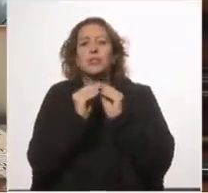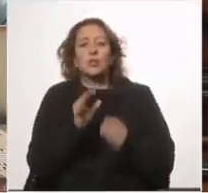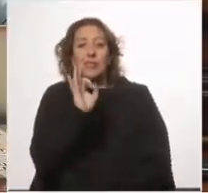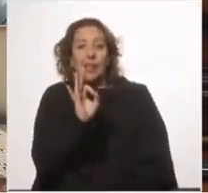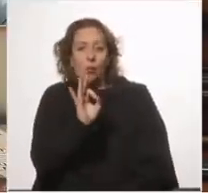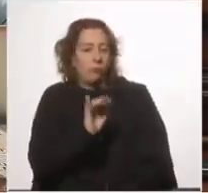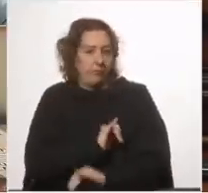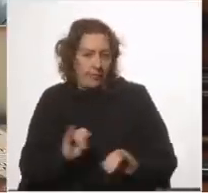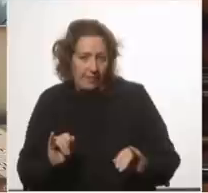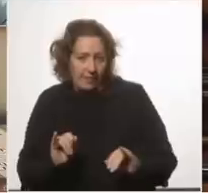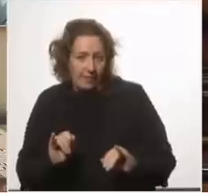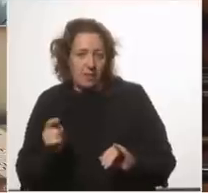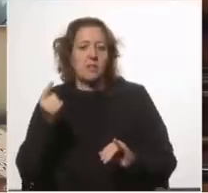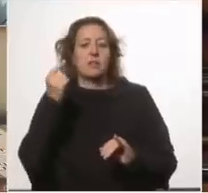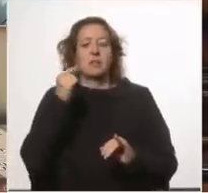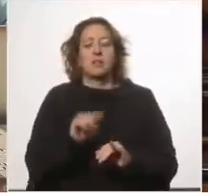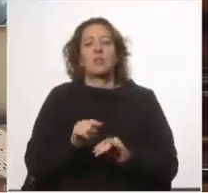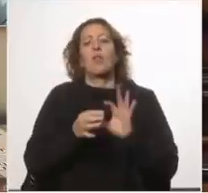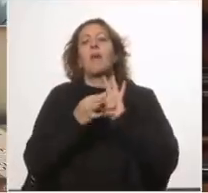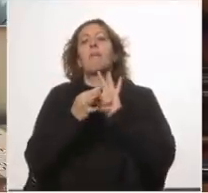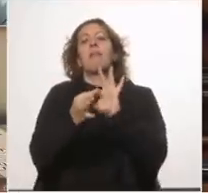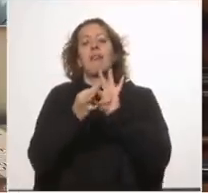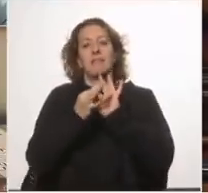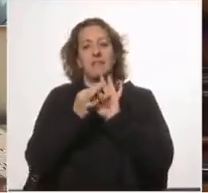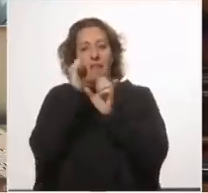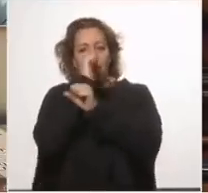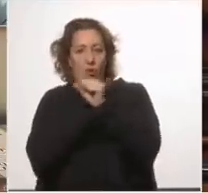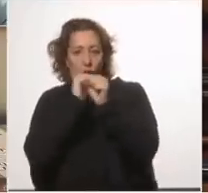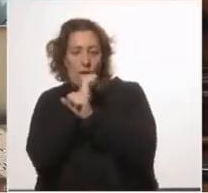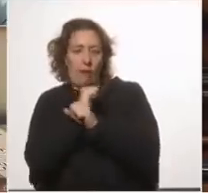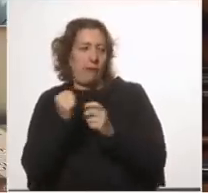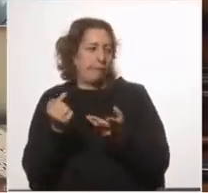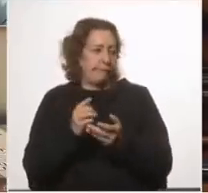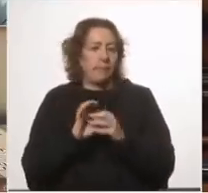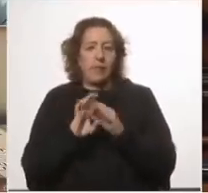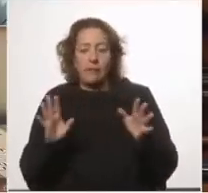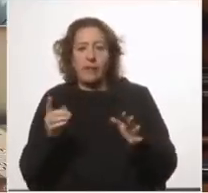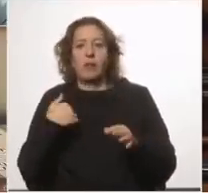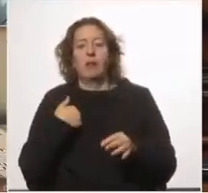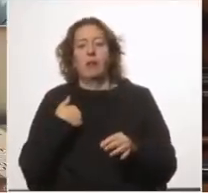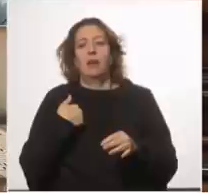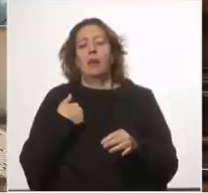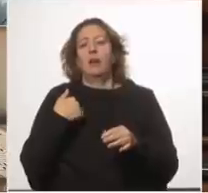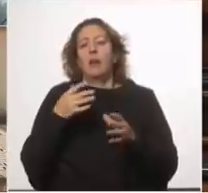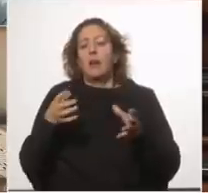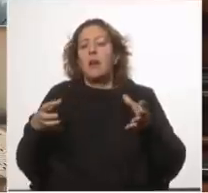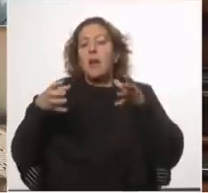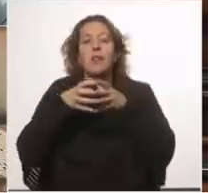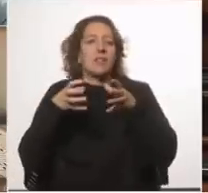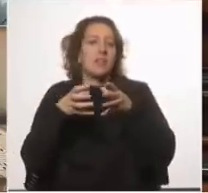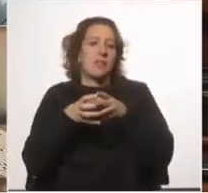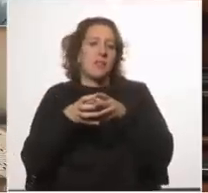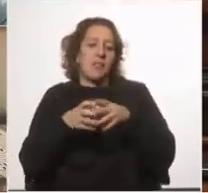permitió reducir nuestra dependencia tecnológica con kit de diagnóstico que pudieron acelerar